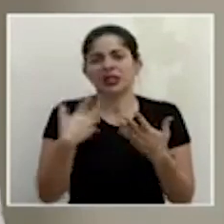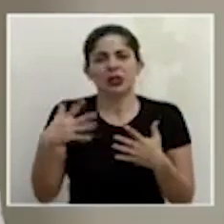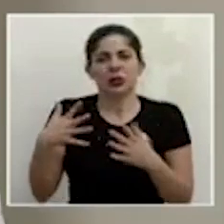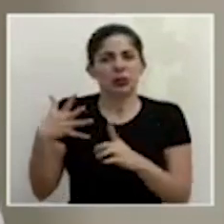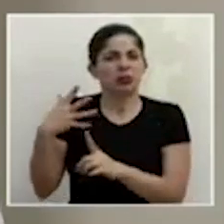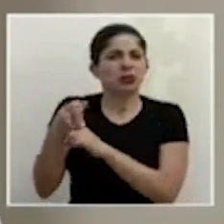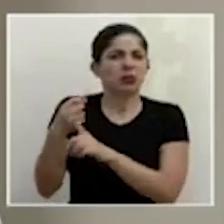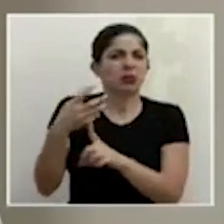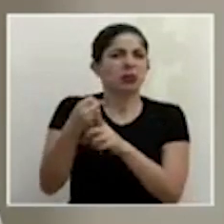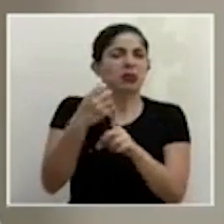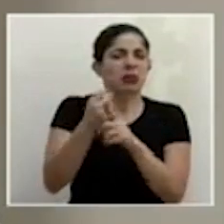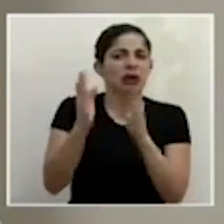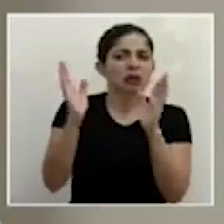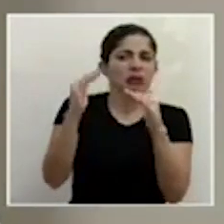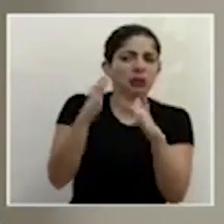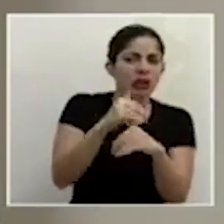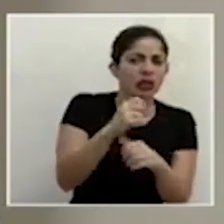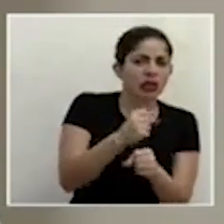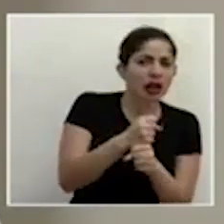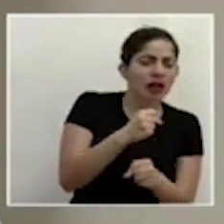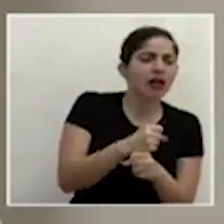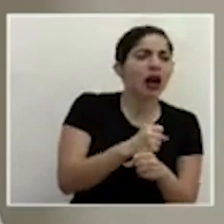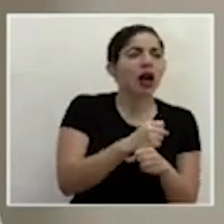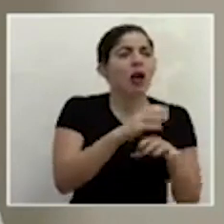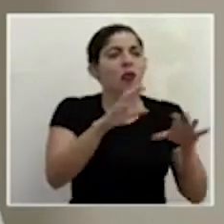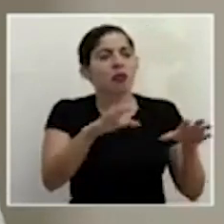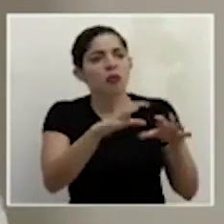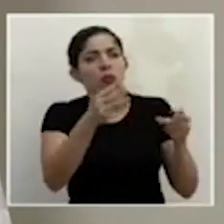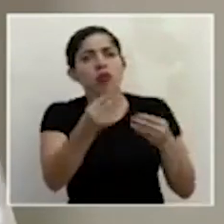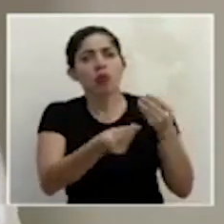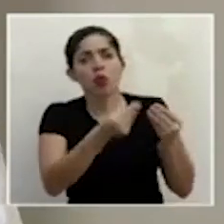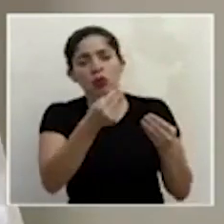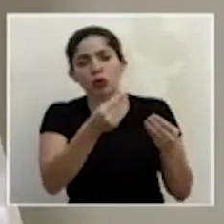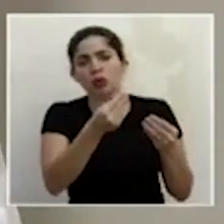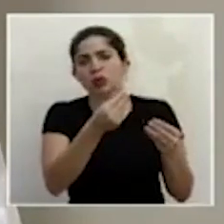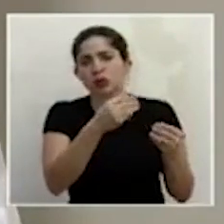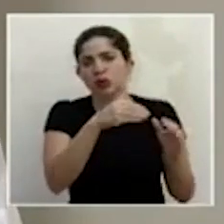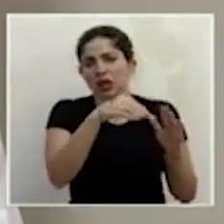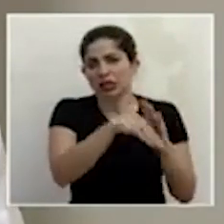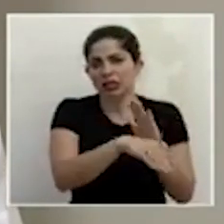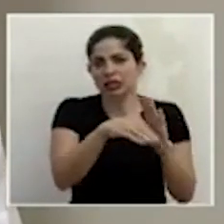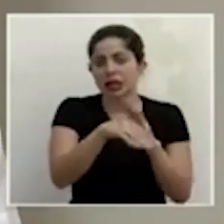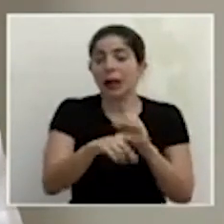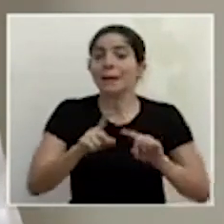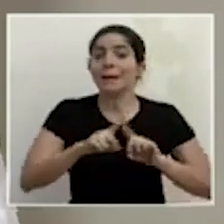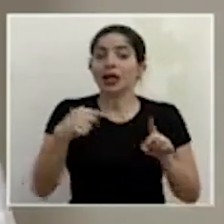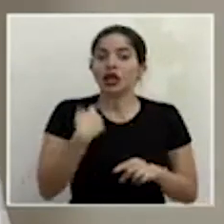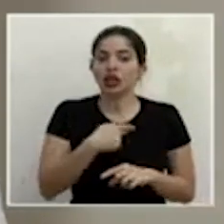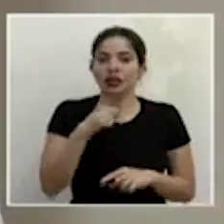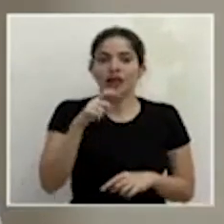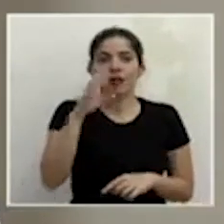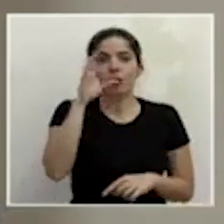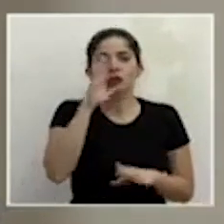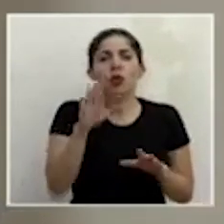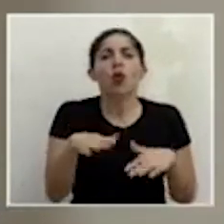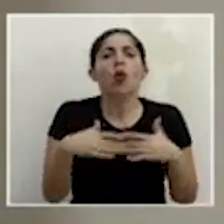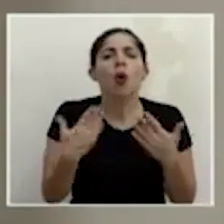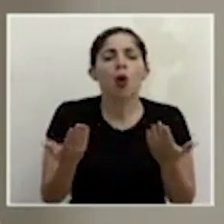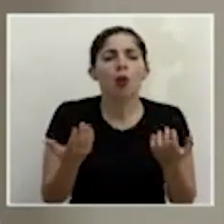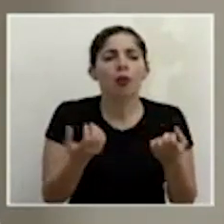directa en el desempleo y en actividad productiva del país mas sin embargo tenemos que favorecer un